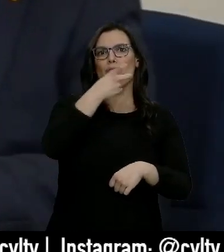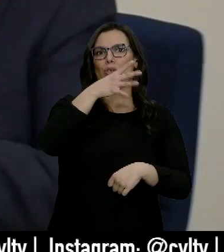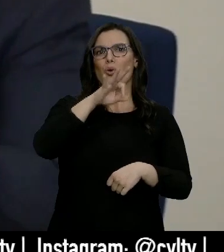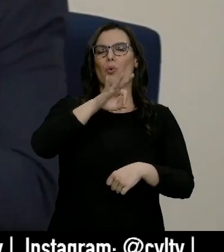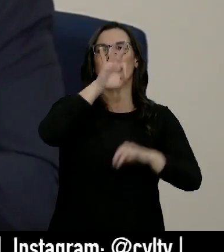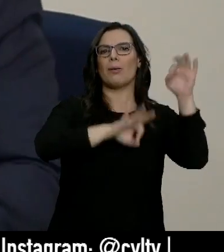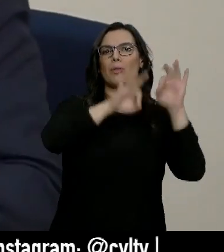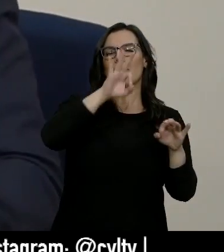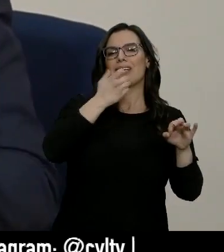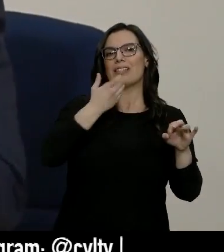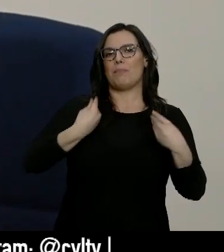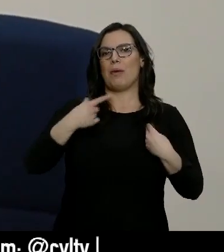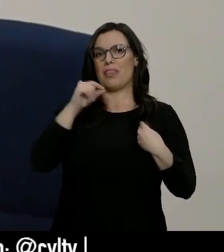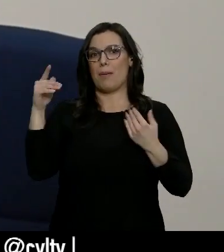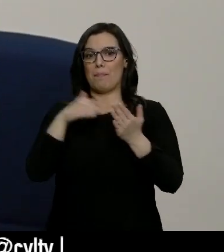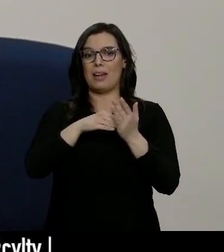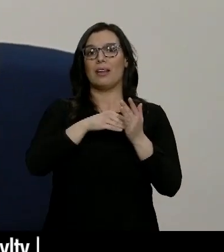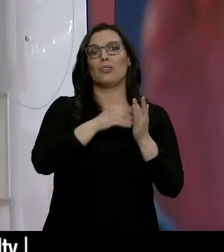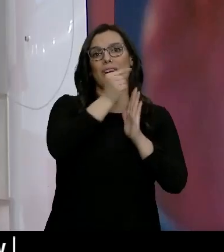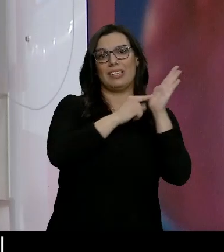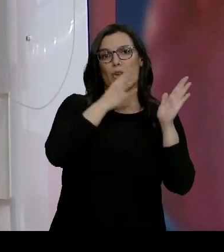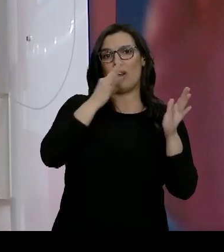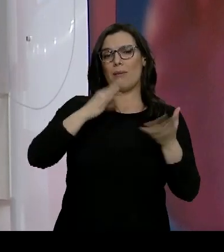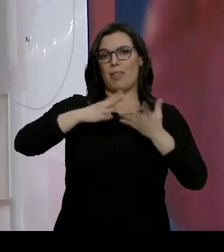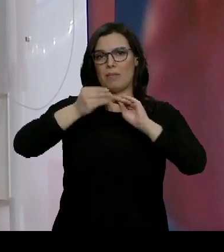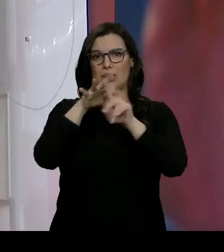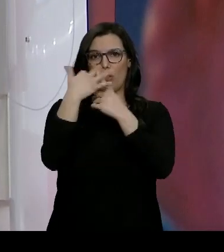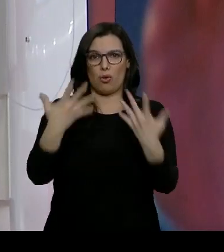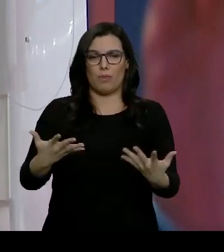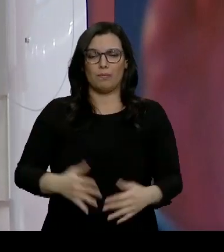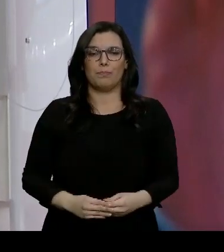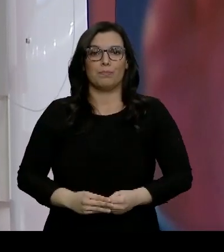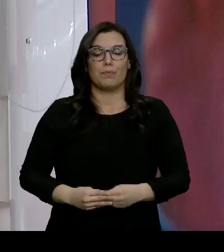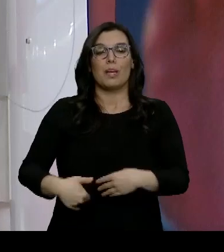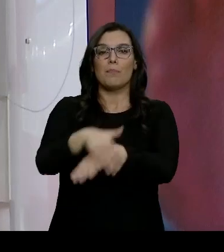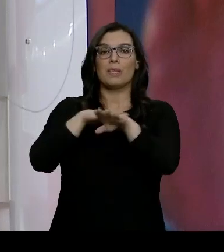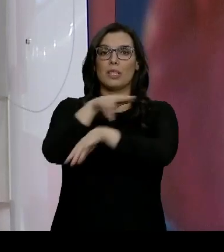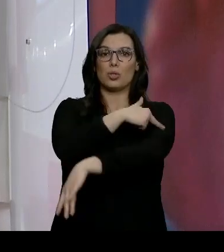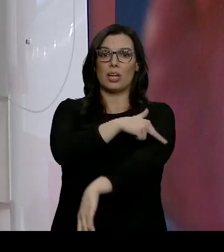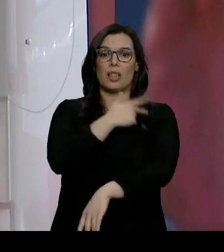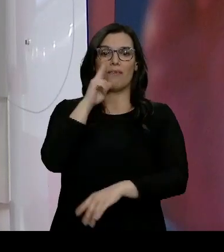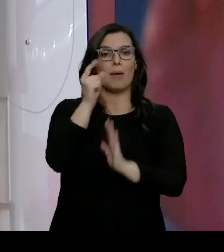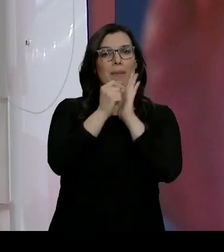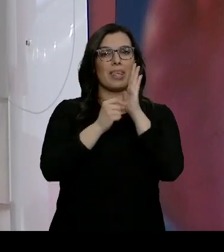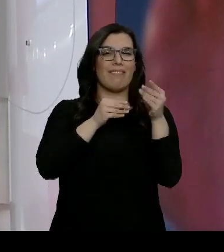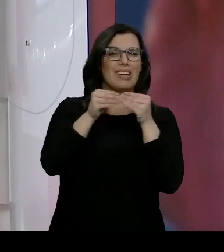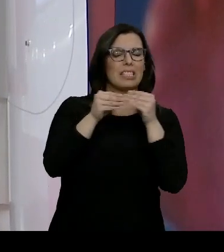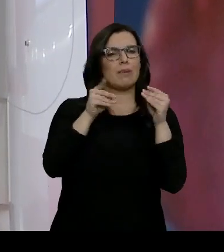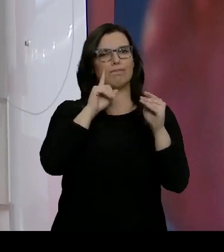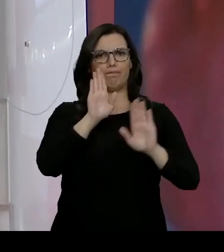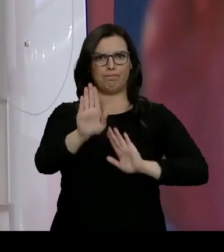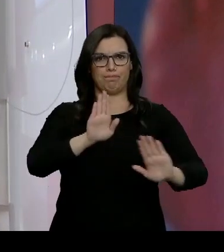casos por cada 100.000 habitantes. Desde el Ministerio de Sanidad se ve con cautela esa relajación de las medidas.